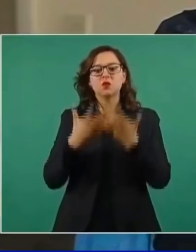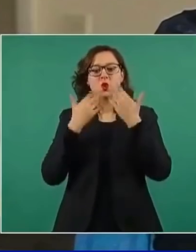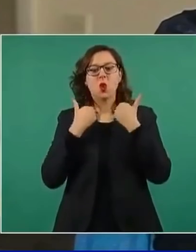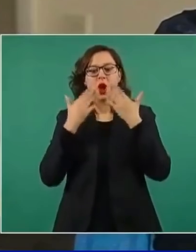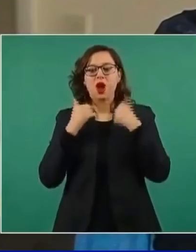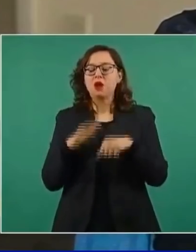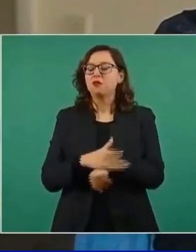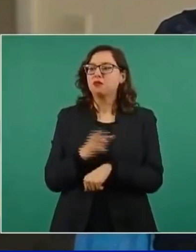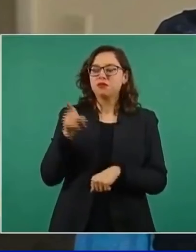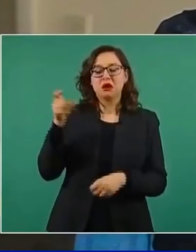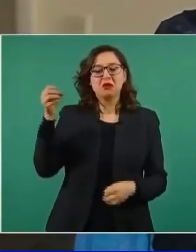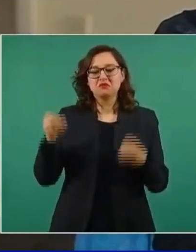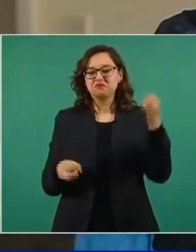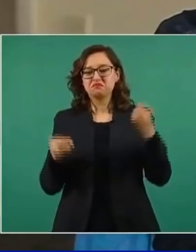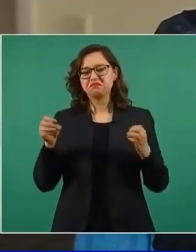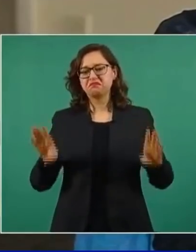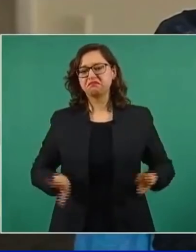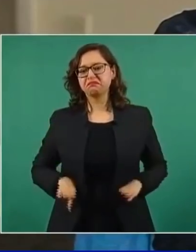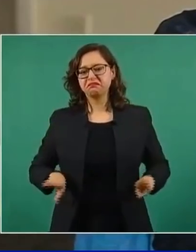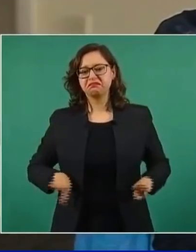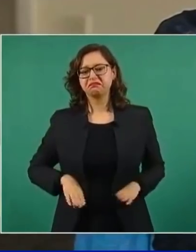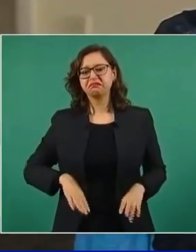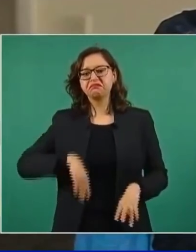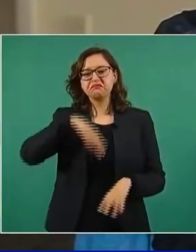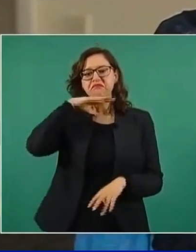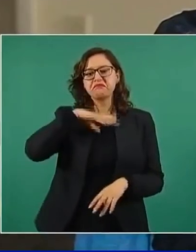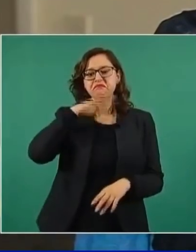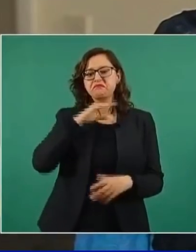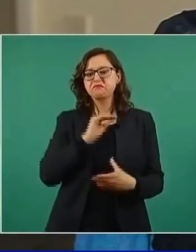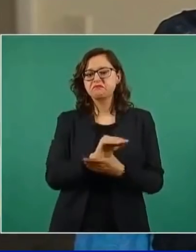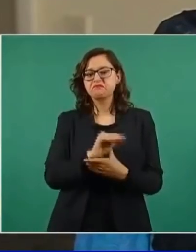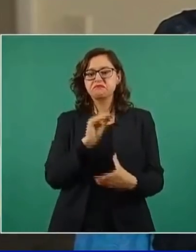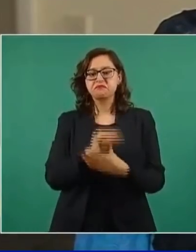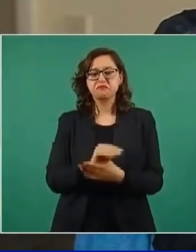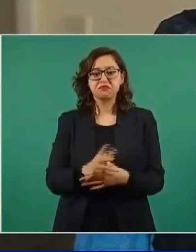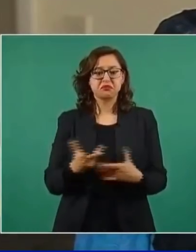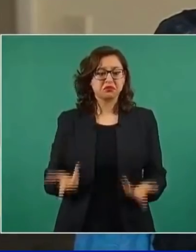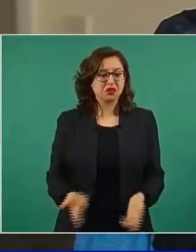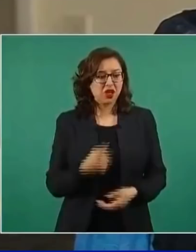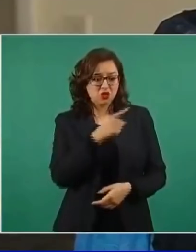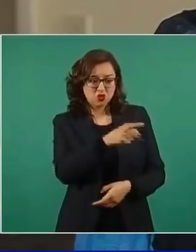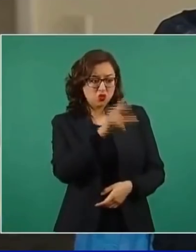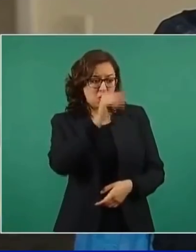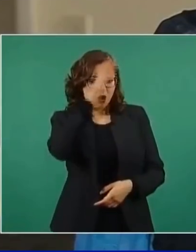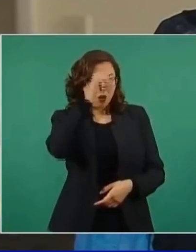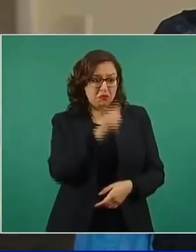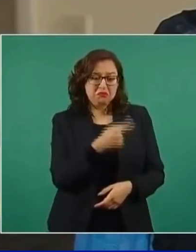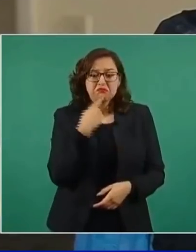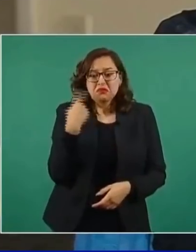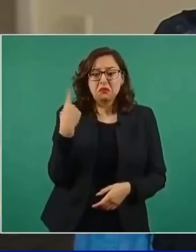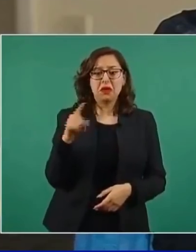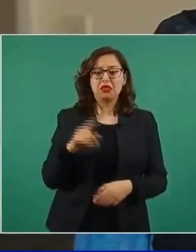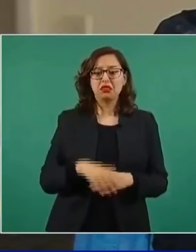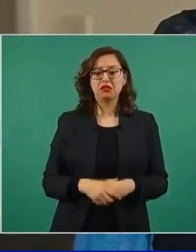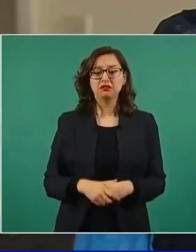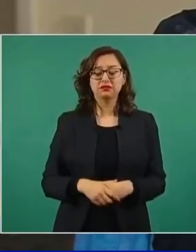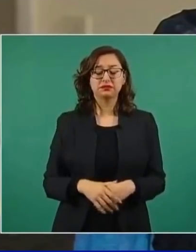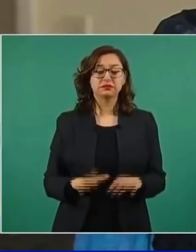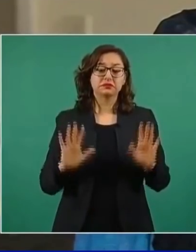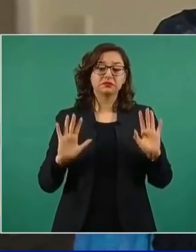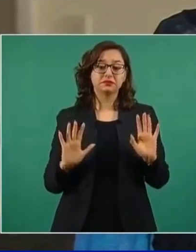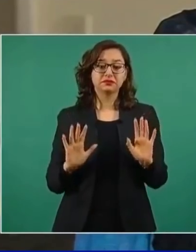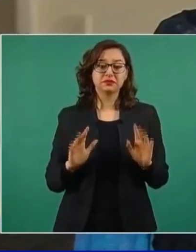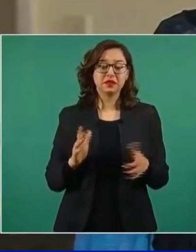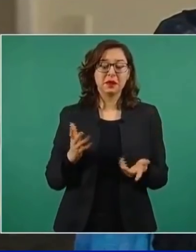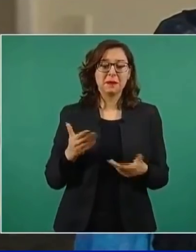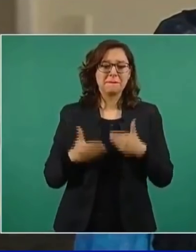o van con los encargados. Dicen, pues apela si te gusta. Y si no, pues ahí tú sabes.